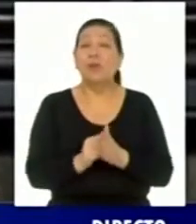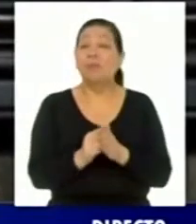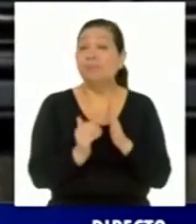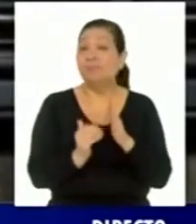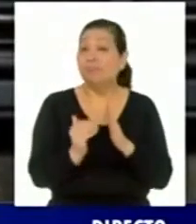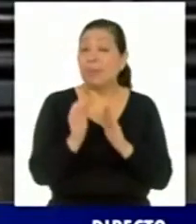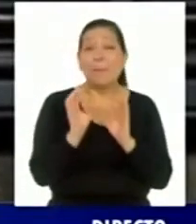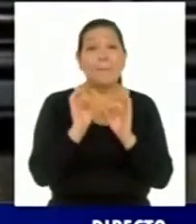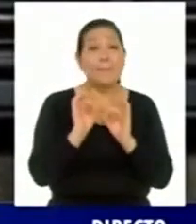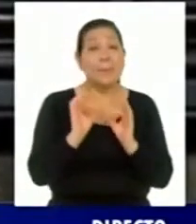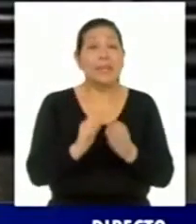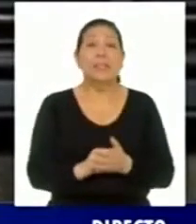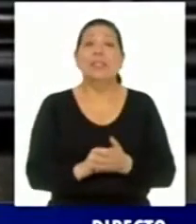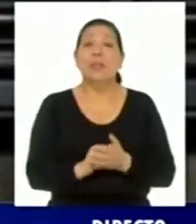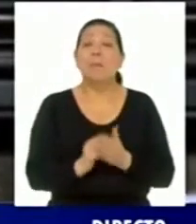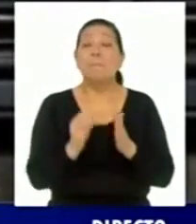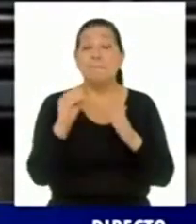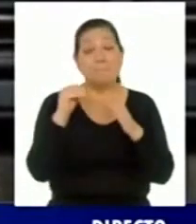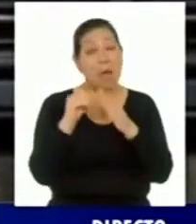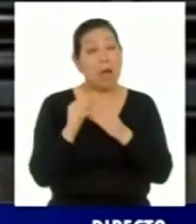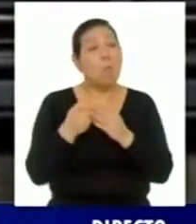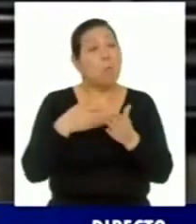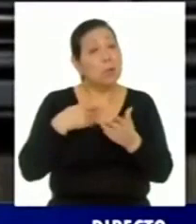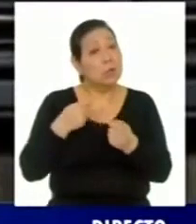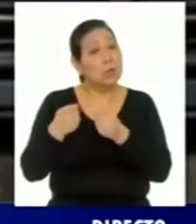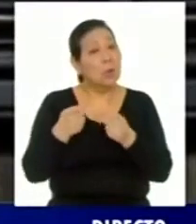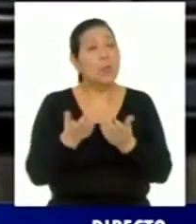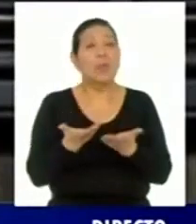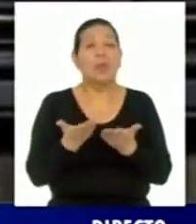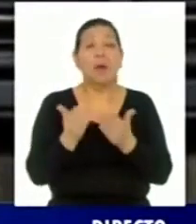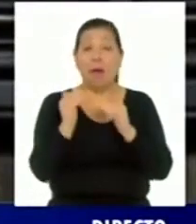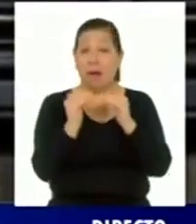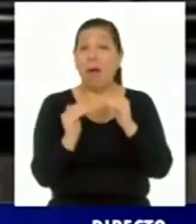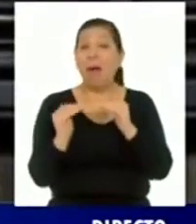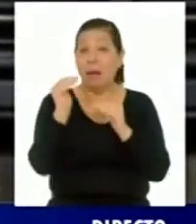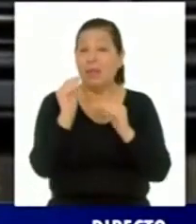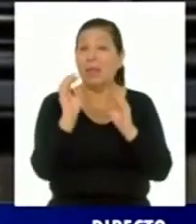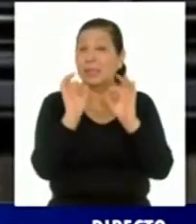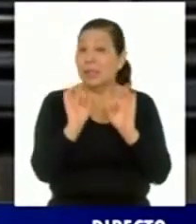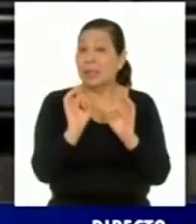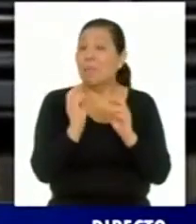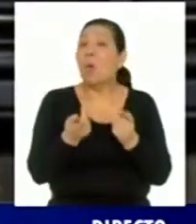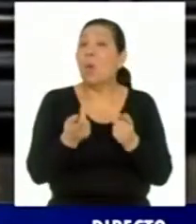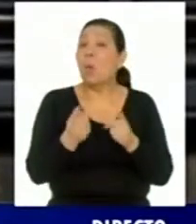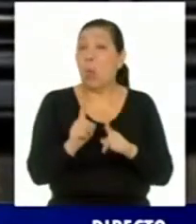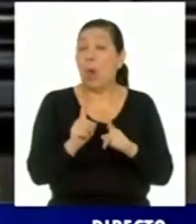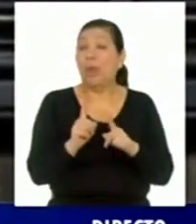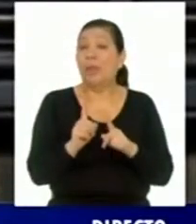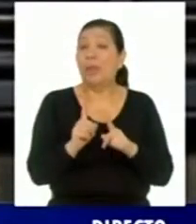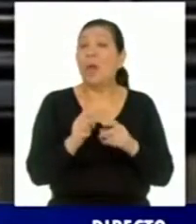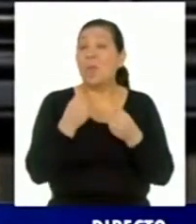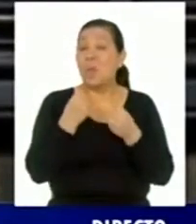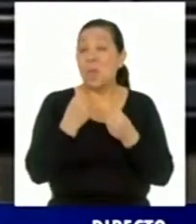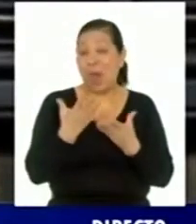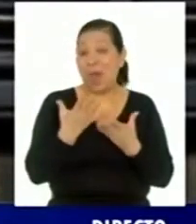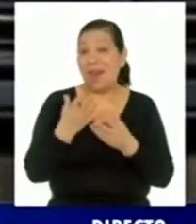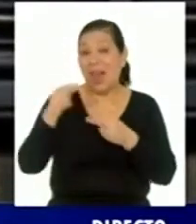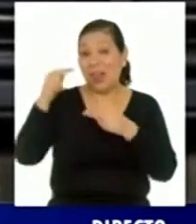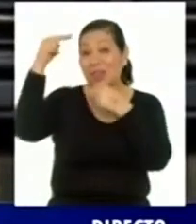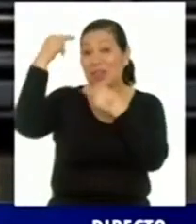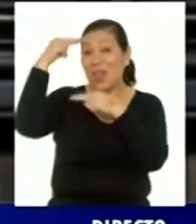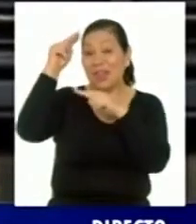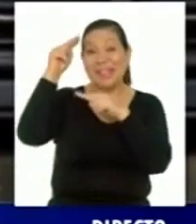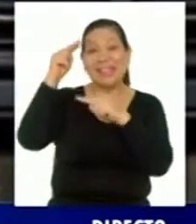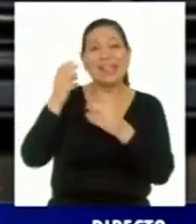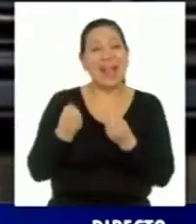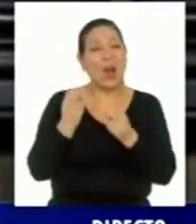niveles de riesgos mucho más manejables, como el moderado y el alto. Siempre y cuando las buenas noticias vengan acompañados de